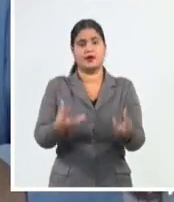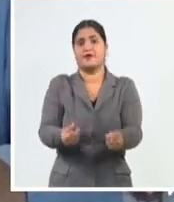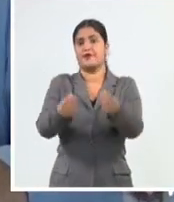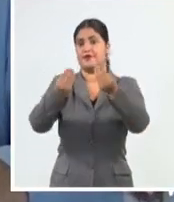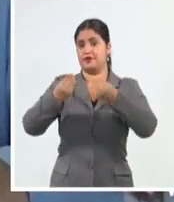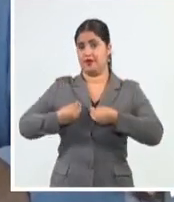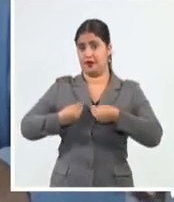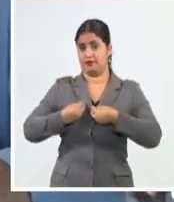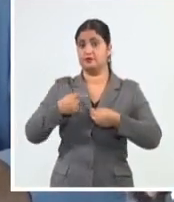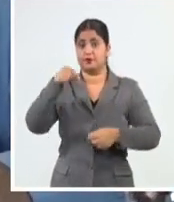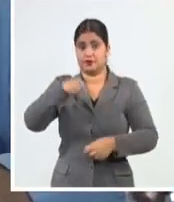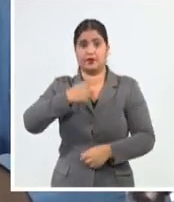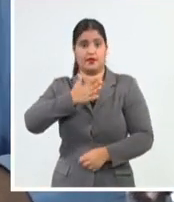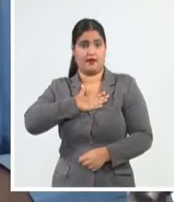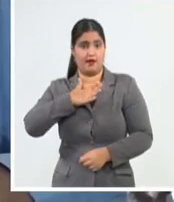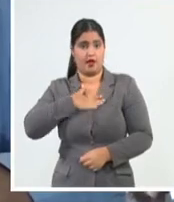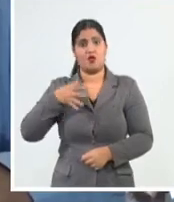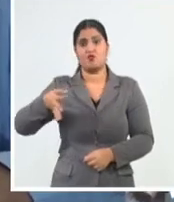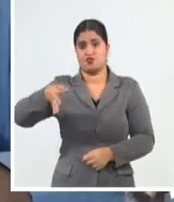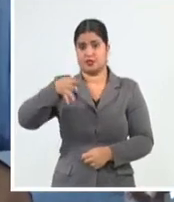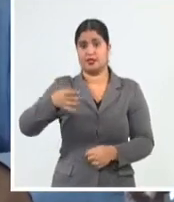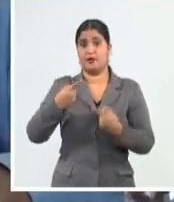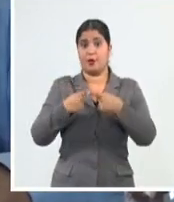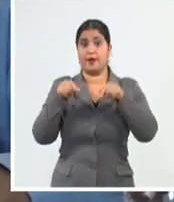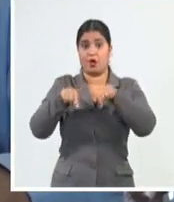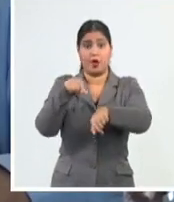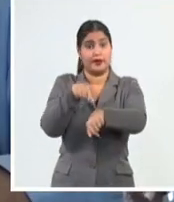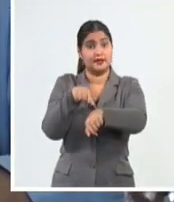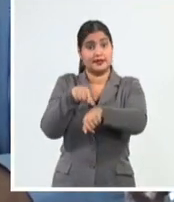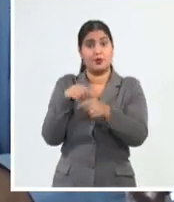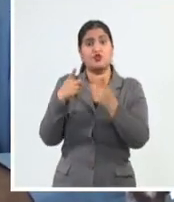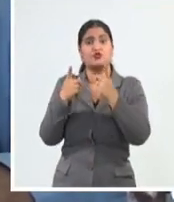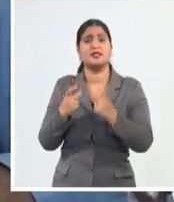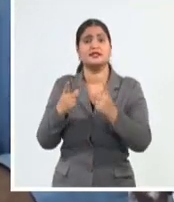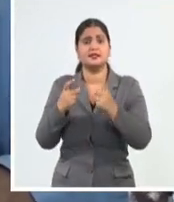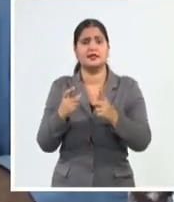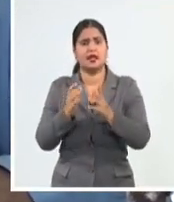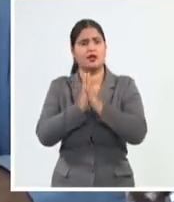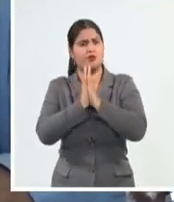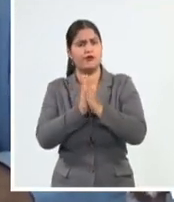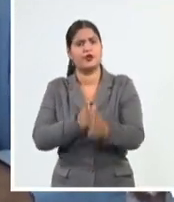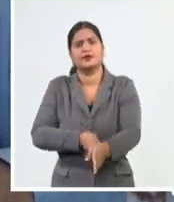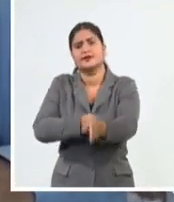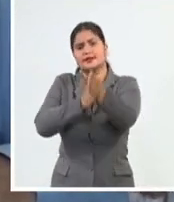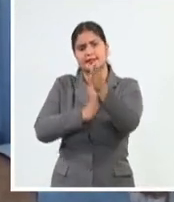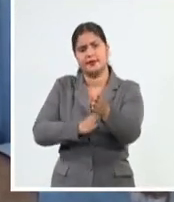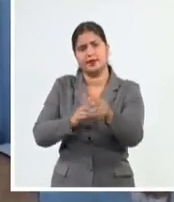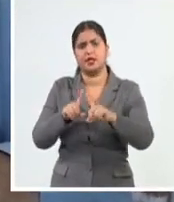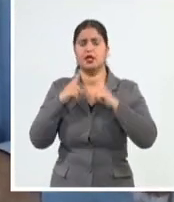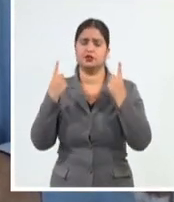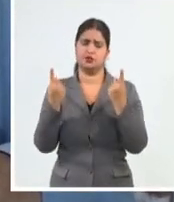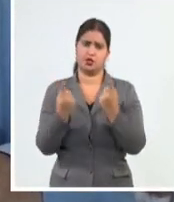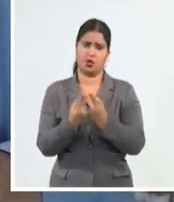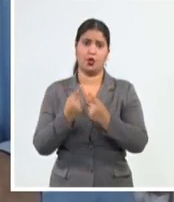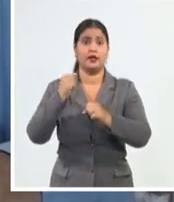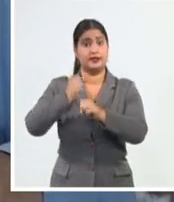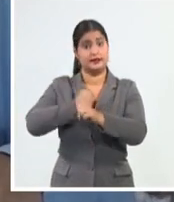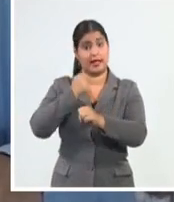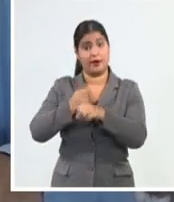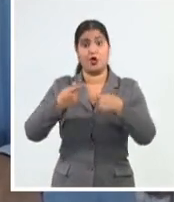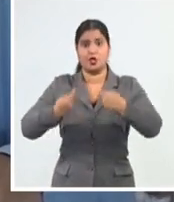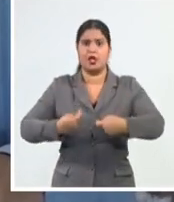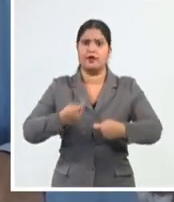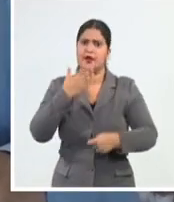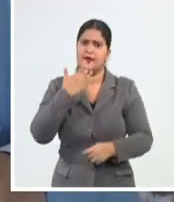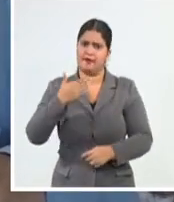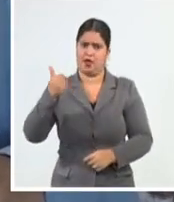pero llegó el momento en que estamos en la situación de la pandemia que requiere, repito, del perfeccionamiento del trabajo aquí en